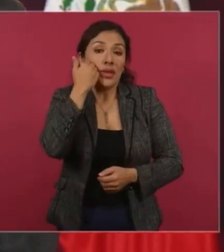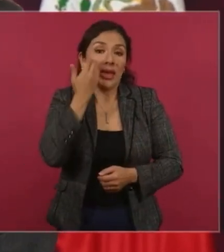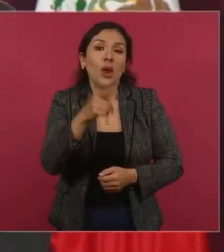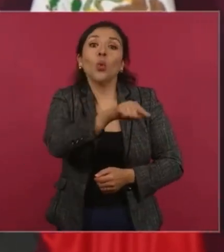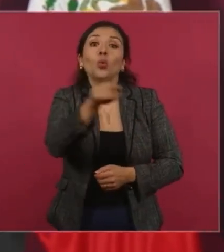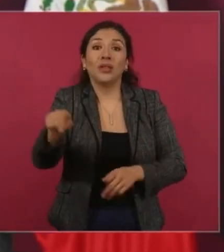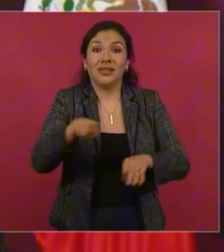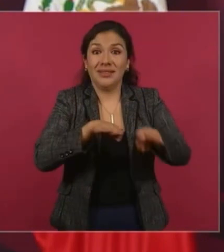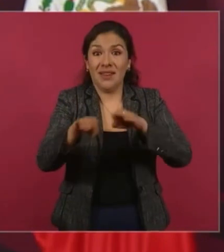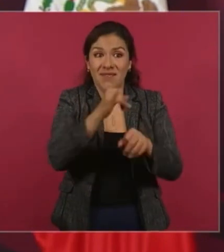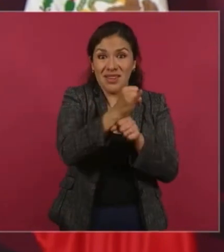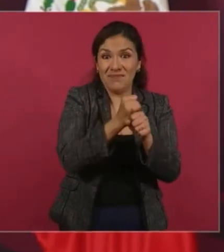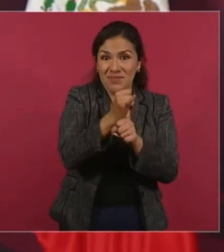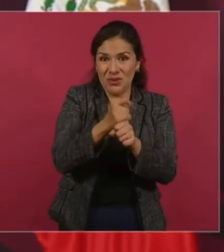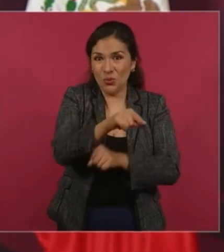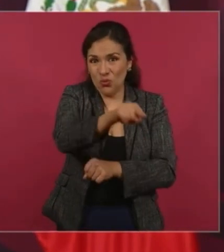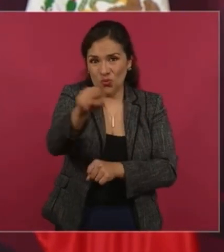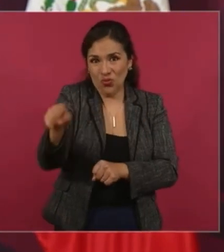investigación,